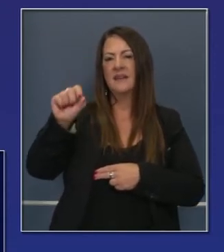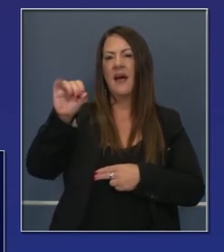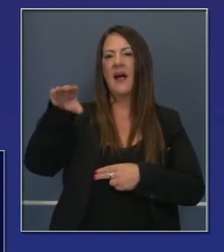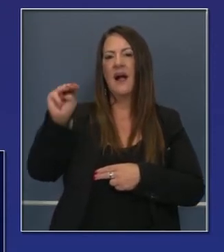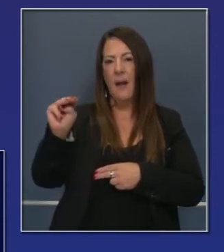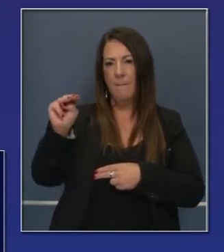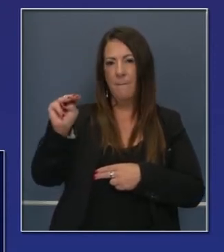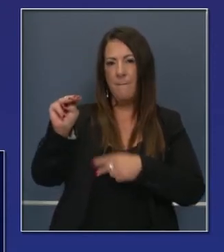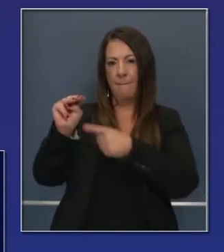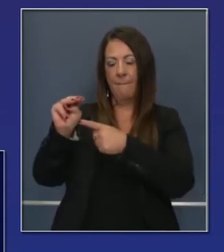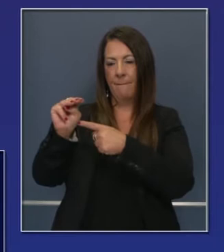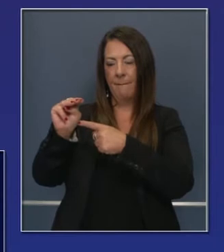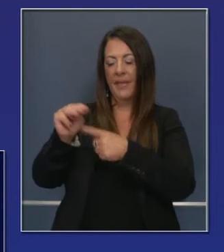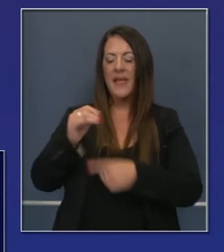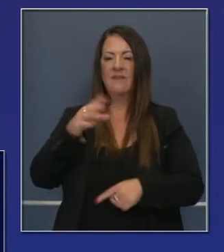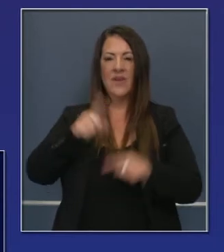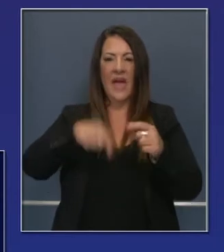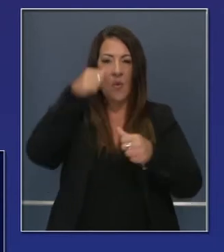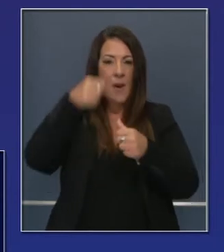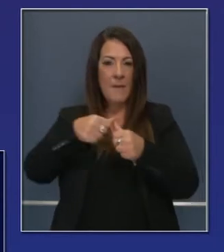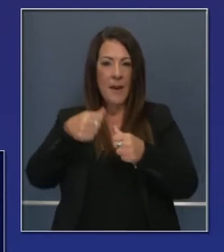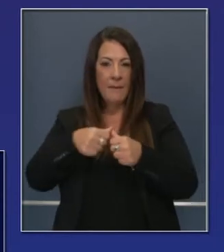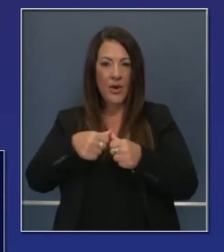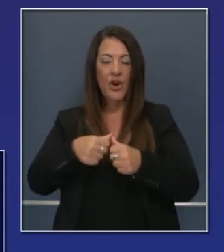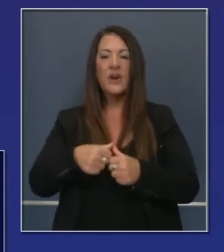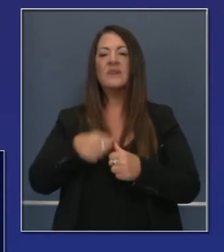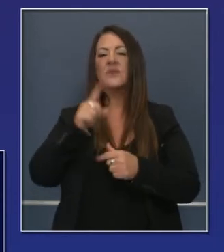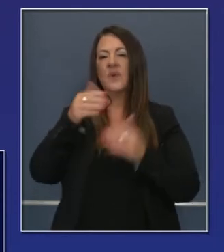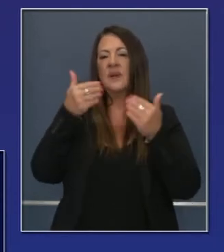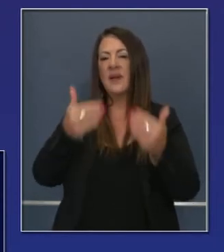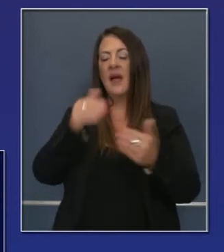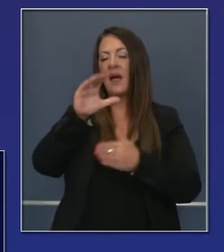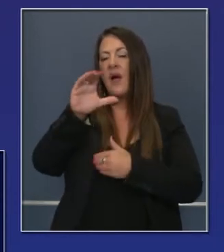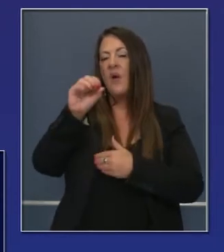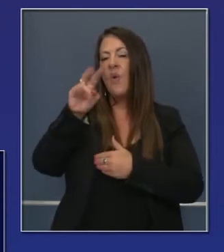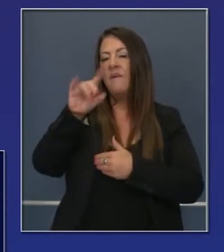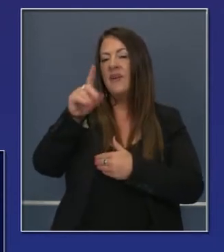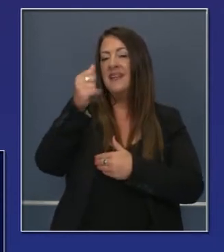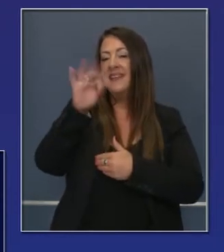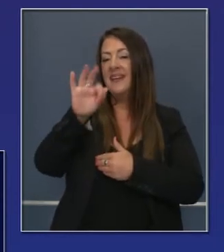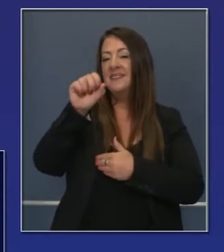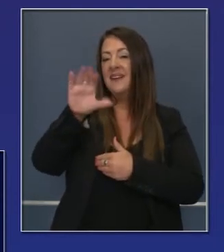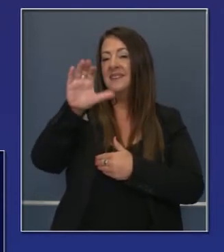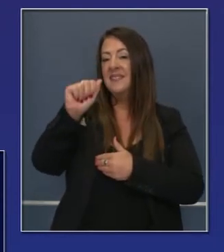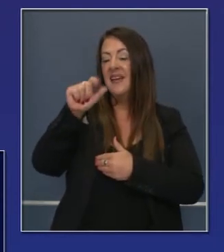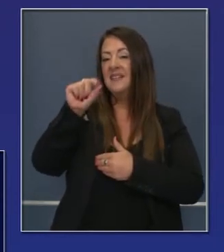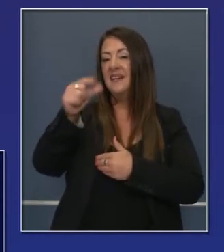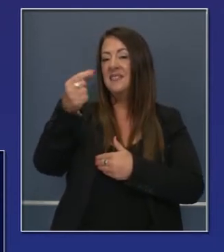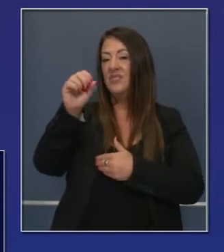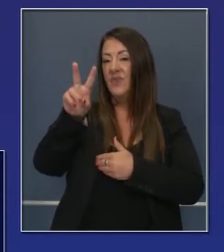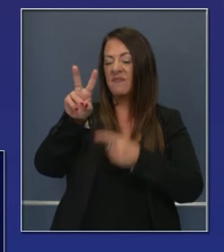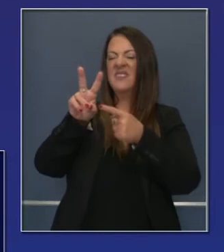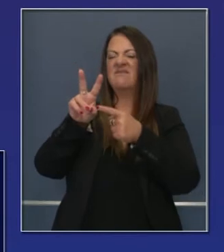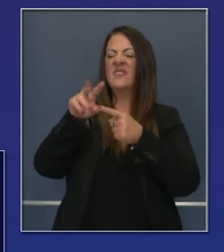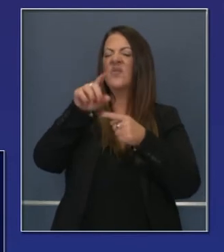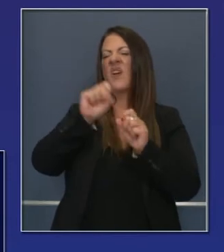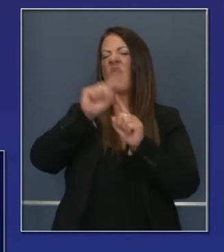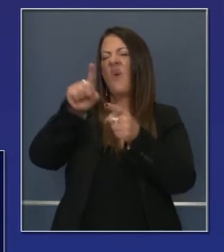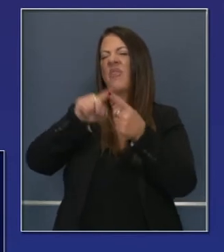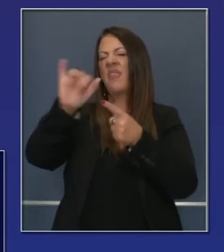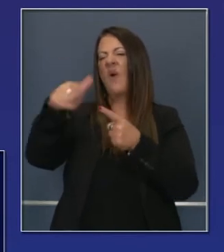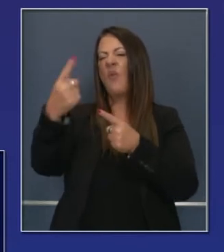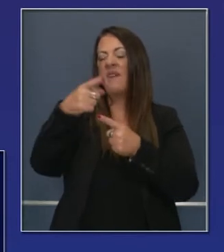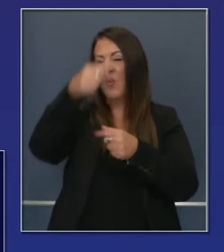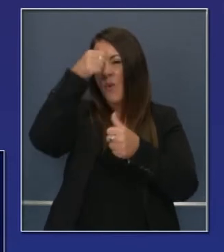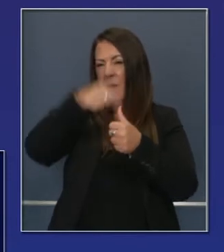.com. La vivienda es clave en inglés. housingiskey.com. Está allí al fondo de la